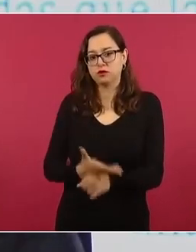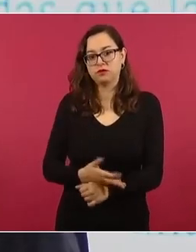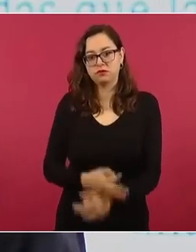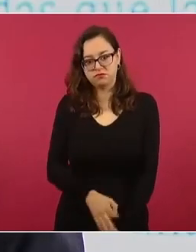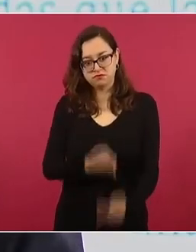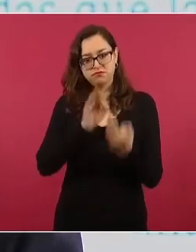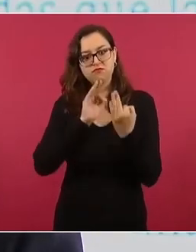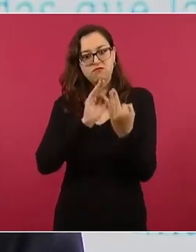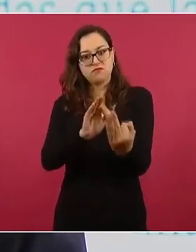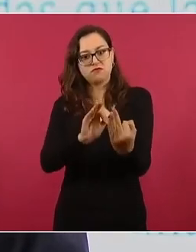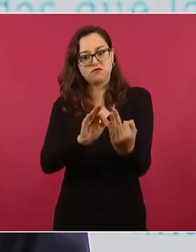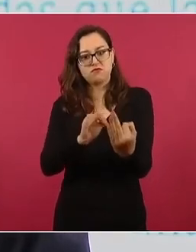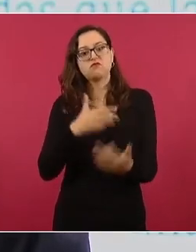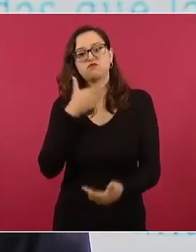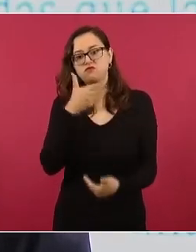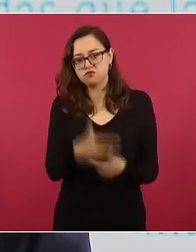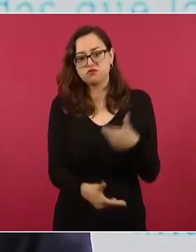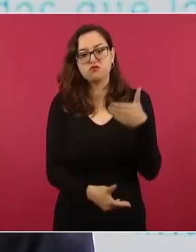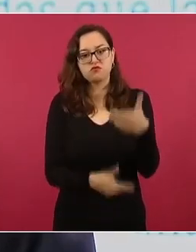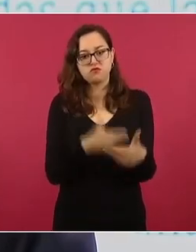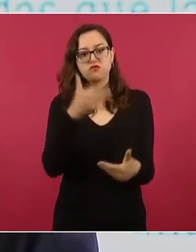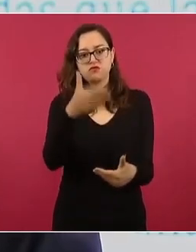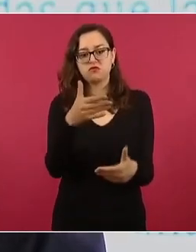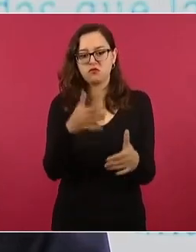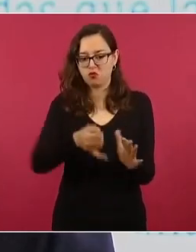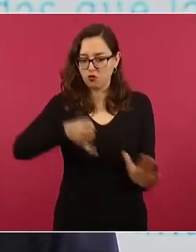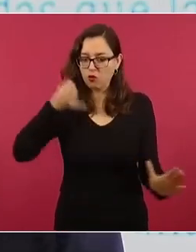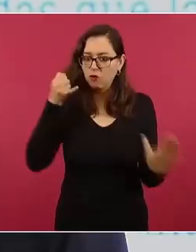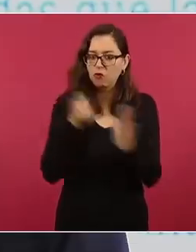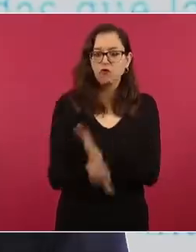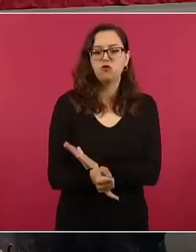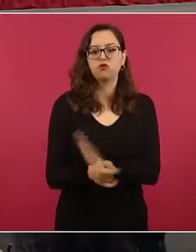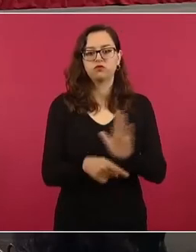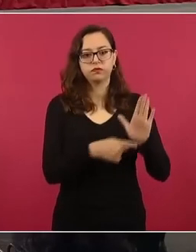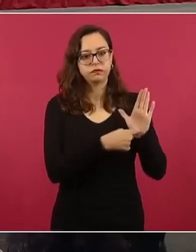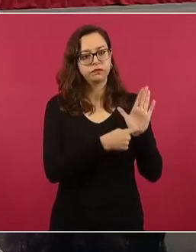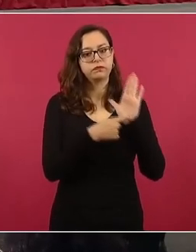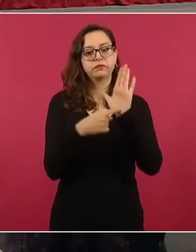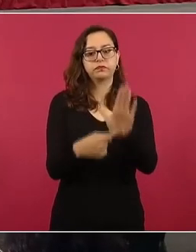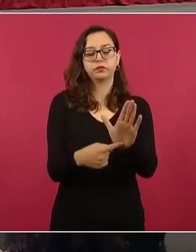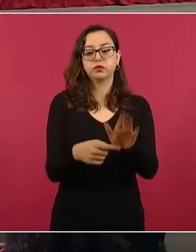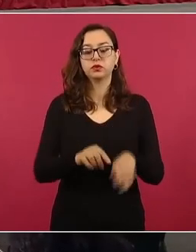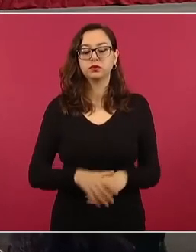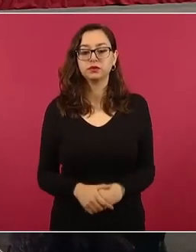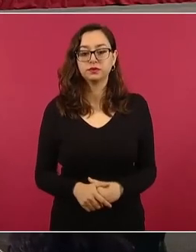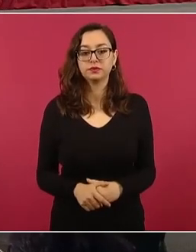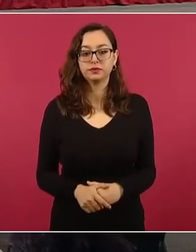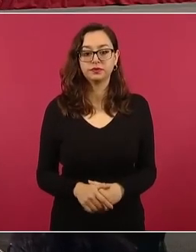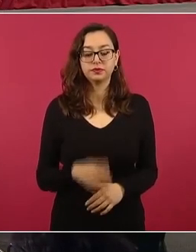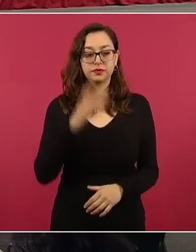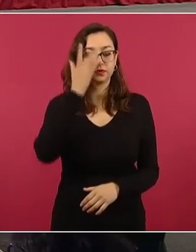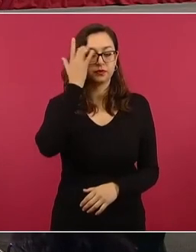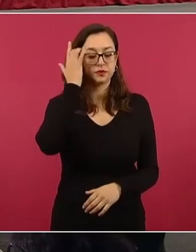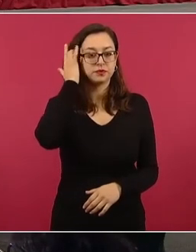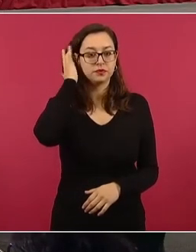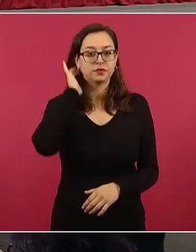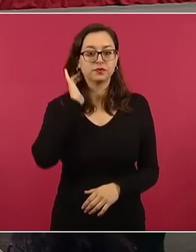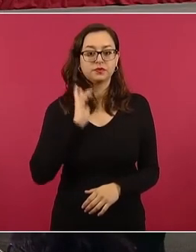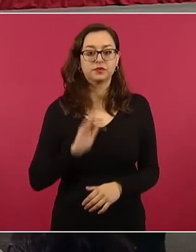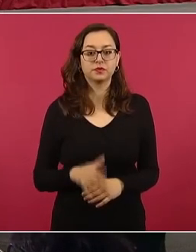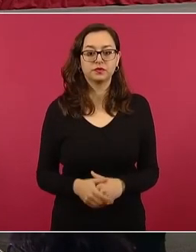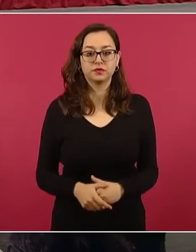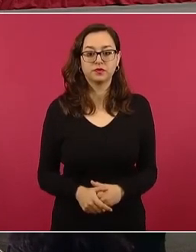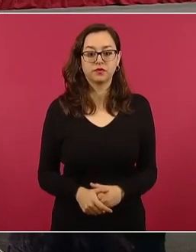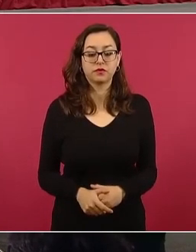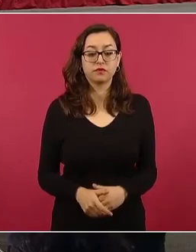con voluntad política para ir al fondo de los hechos. Hay quien sostiene que el informe se basa en una